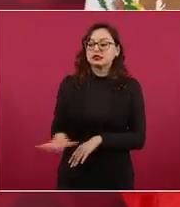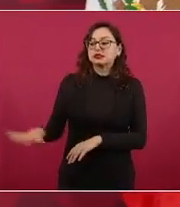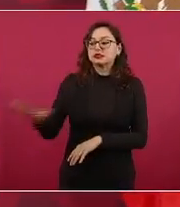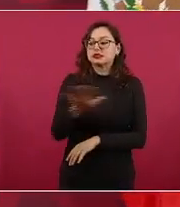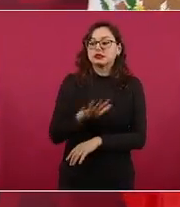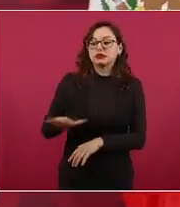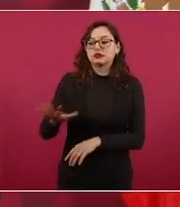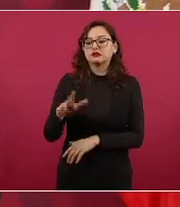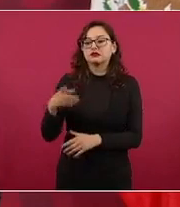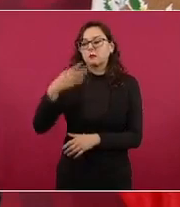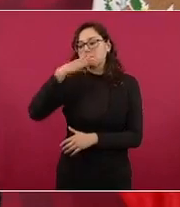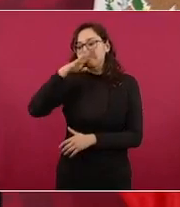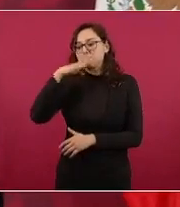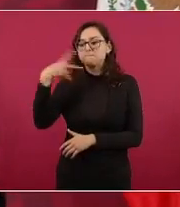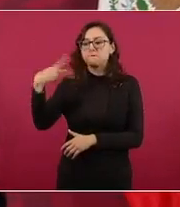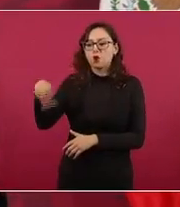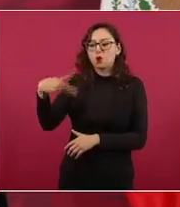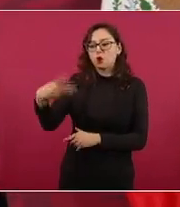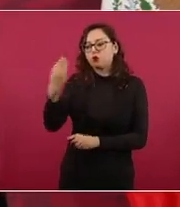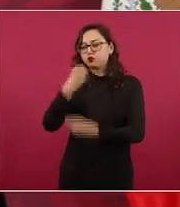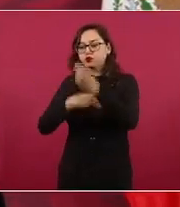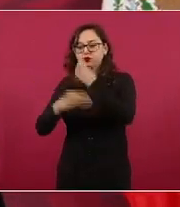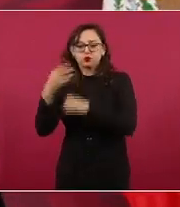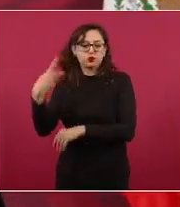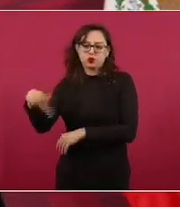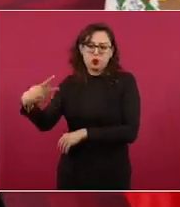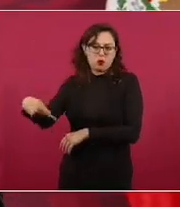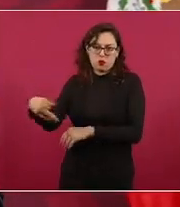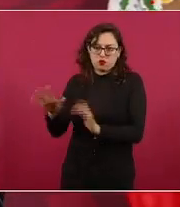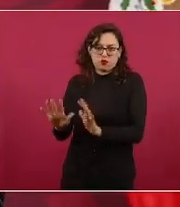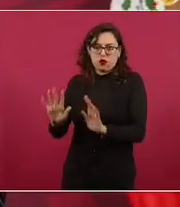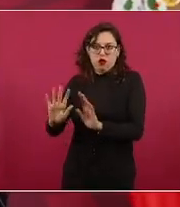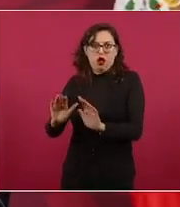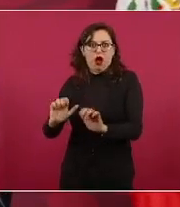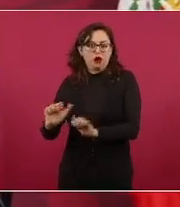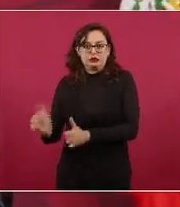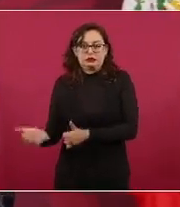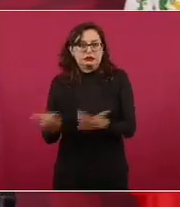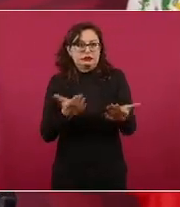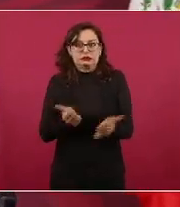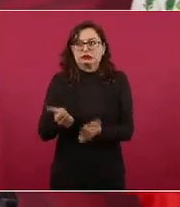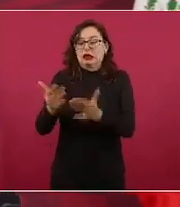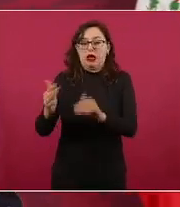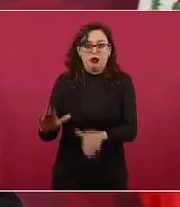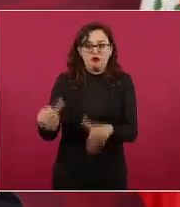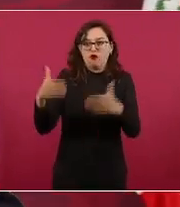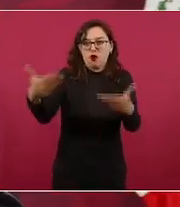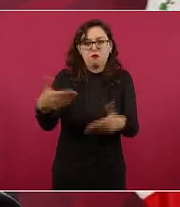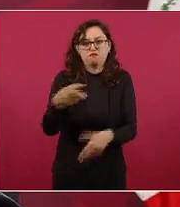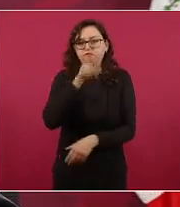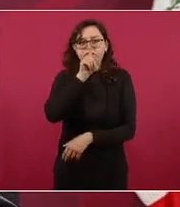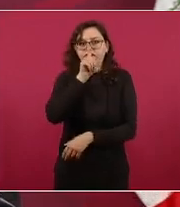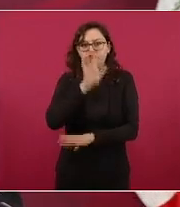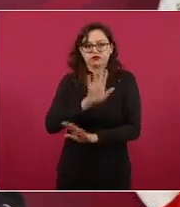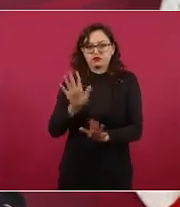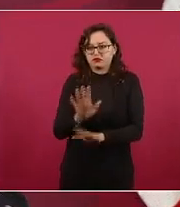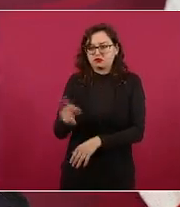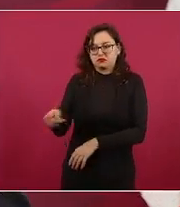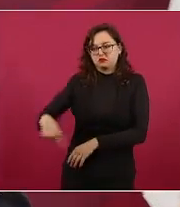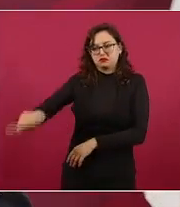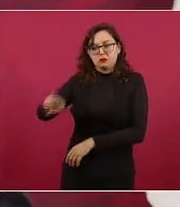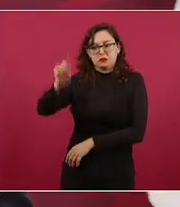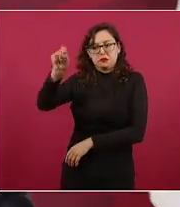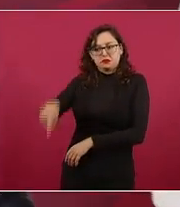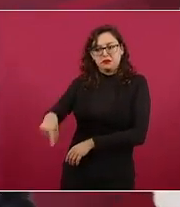tuvimos que poner centros de acopio porque por primera vez hubo un maíz excedente